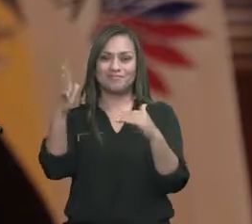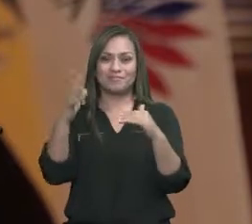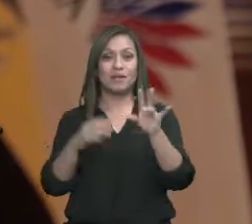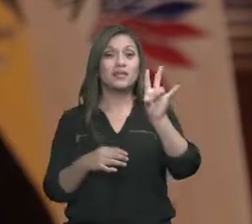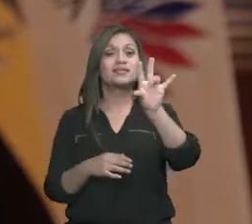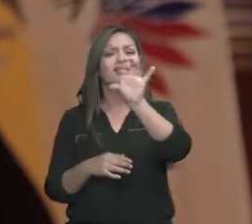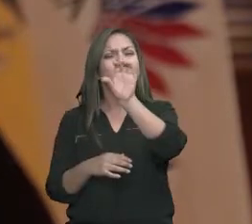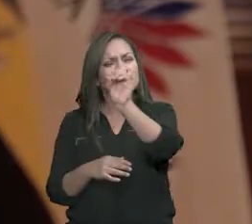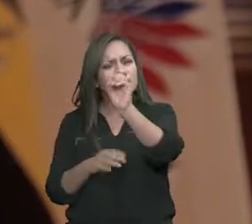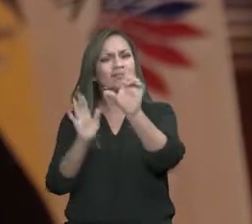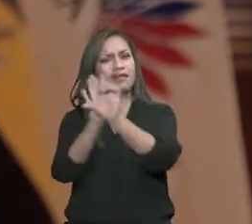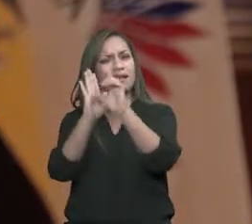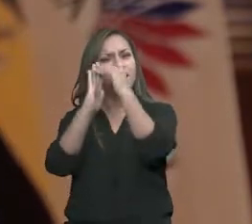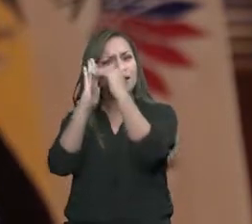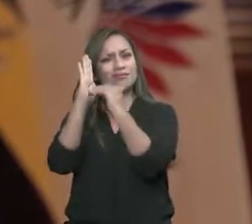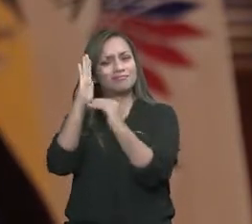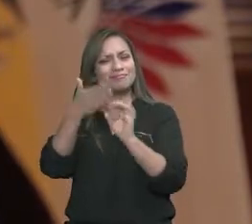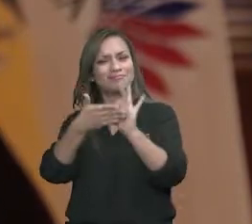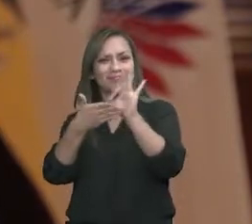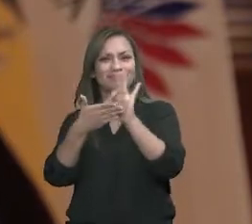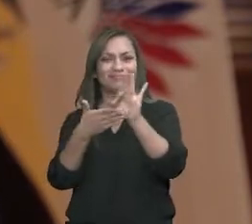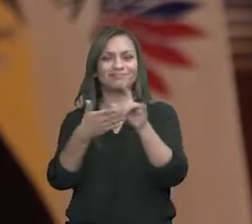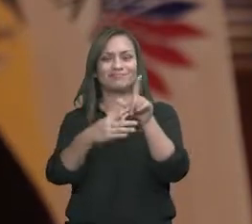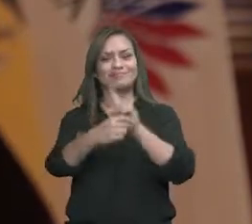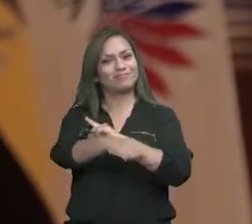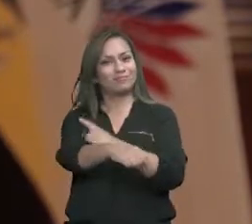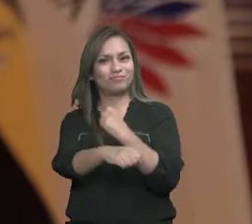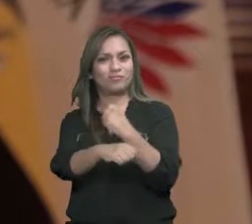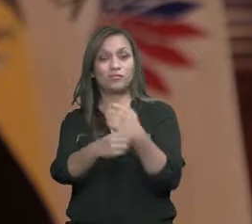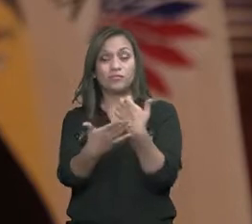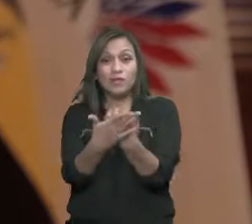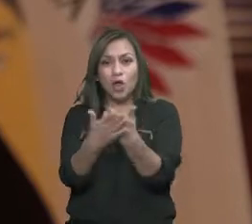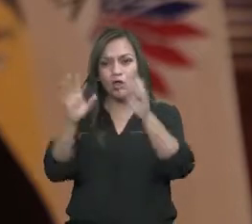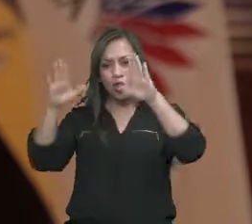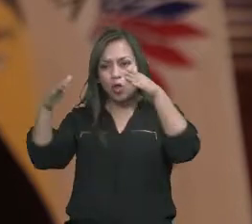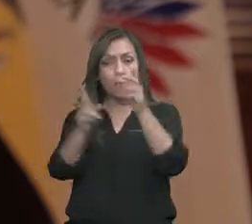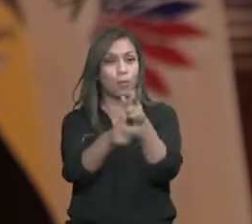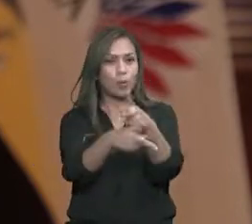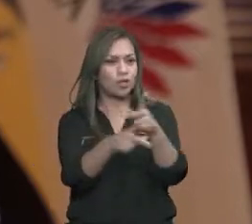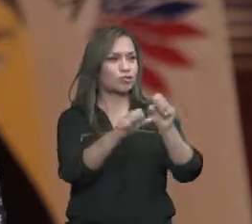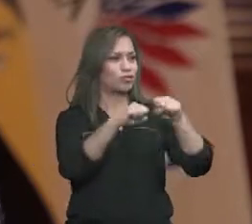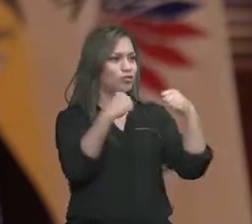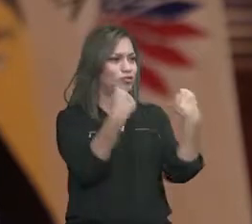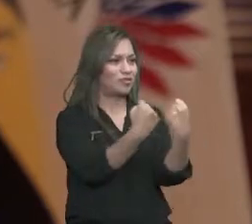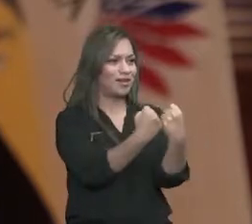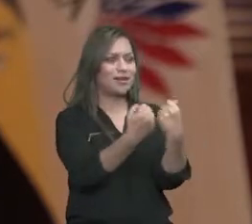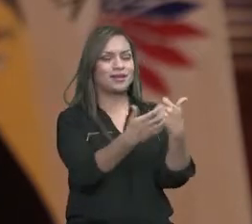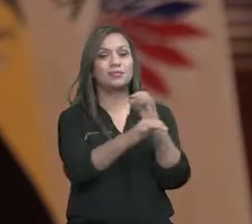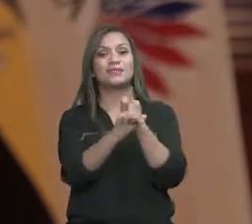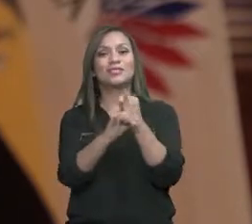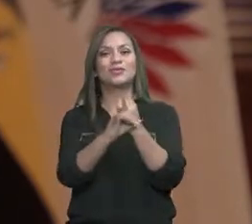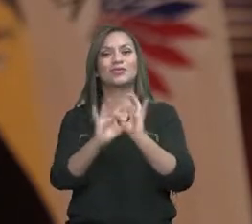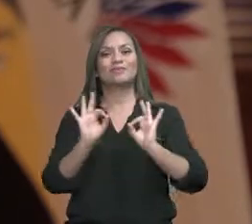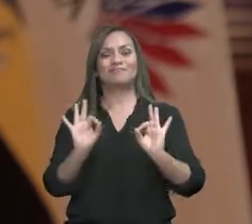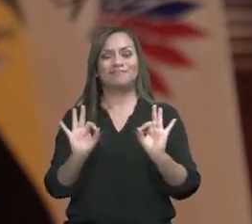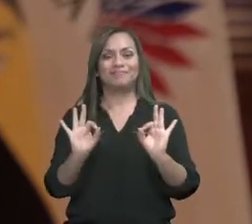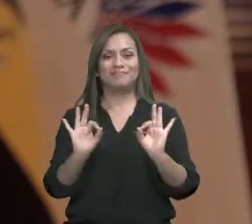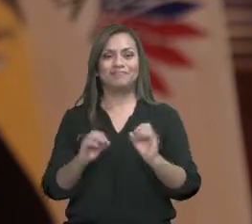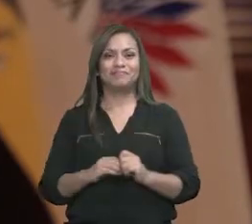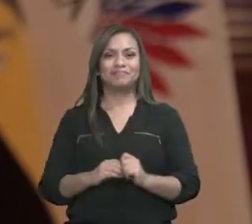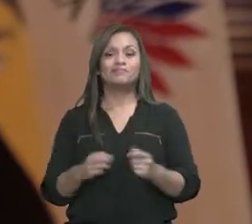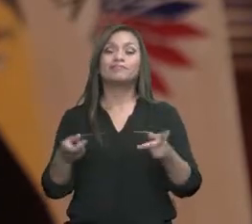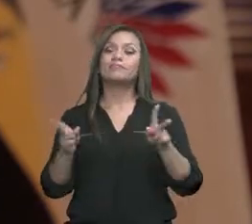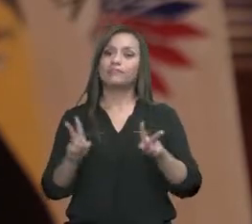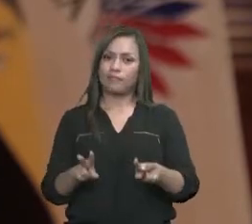legislativa, con más de 70 leyes aprobadas, orientadas a fortalecer el ámbito económico, productivo, el ámbito social y la